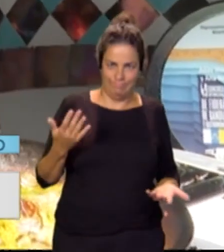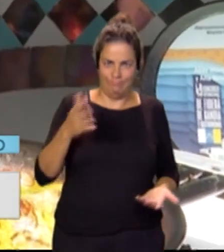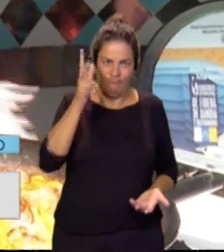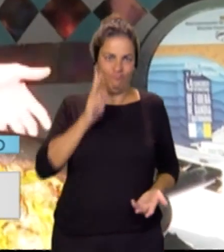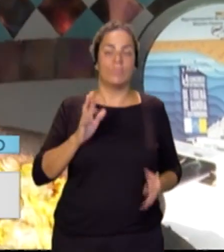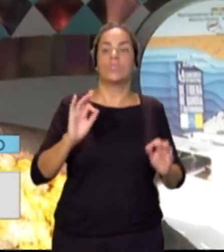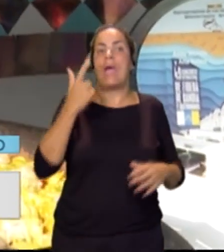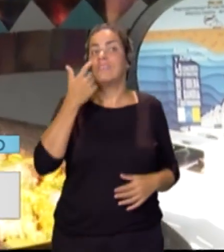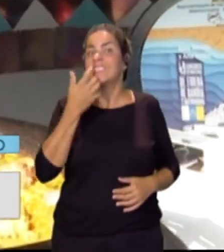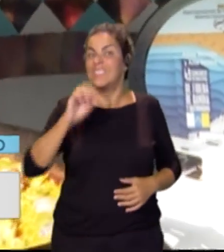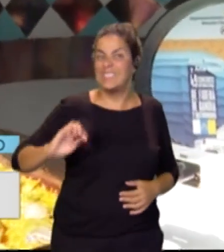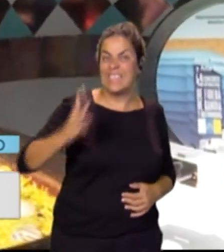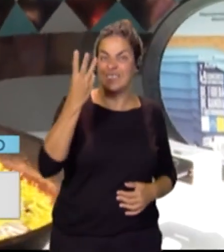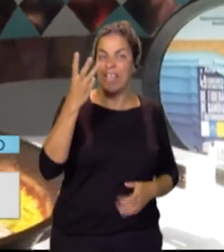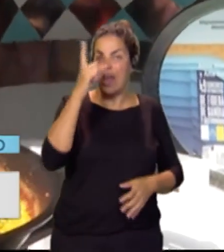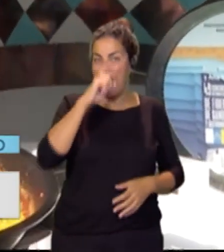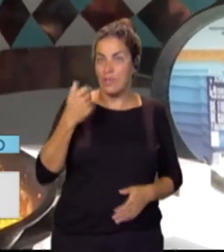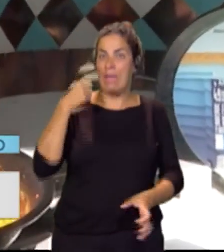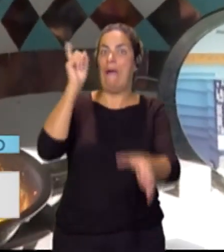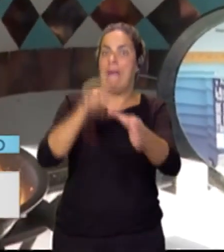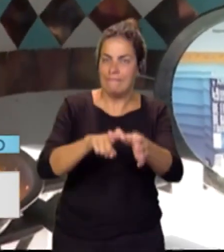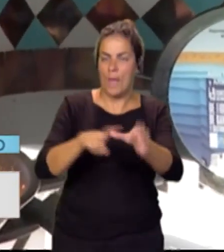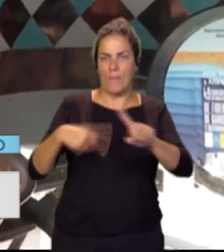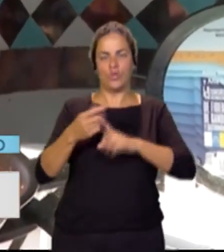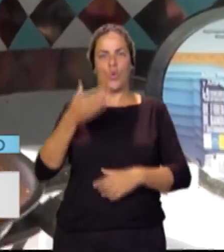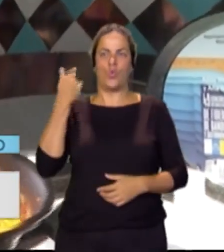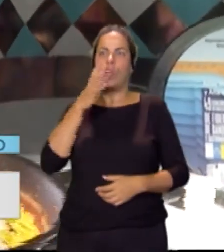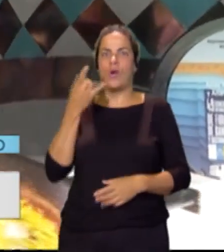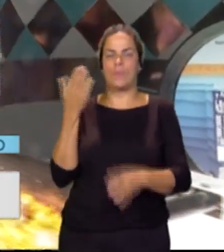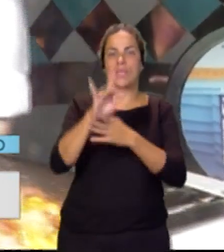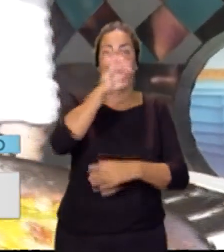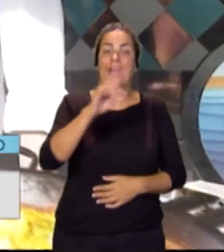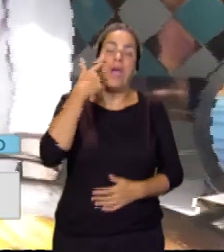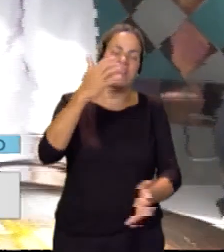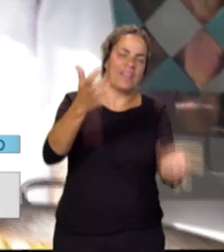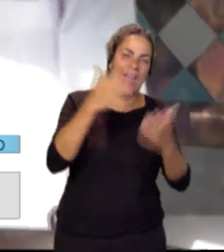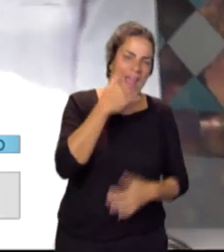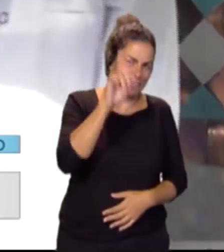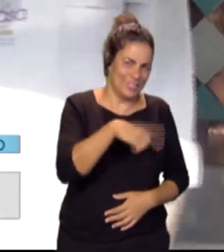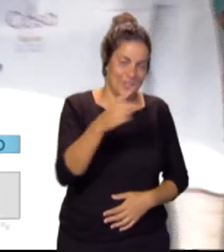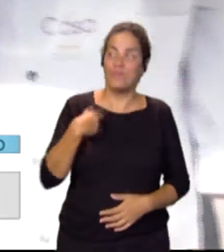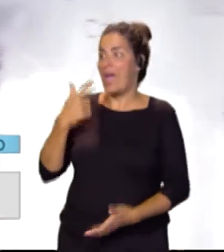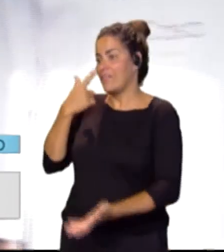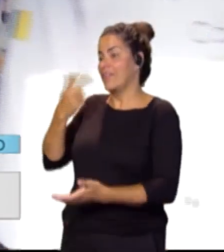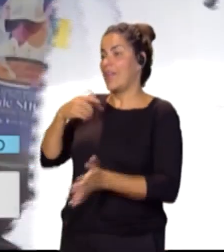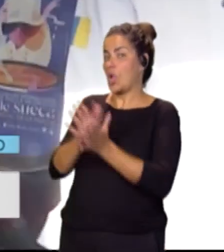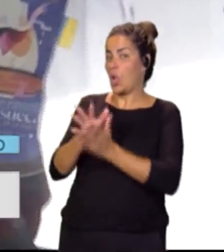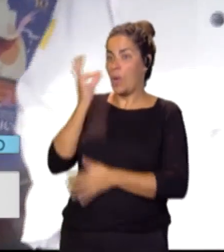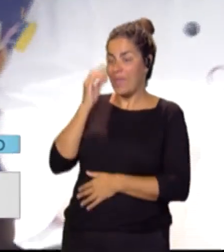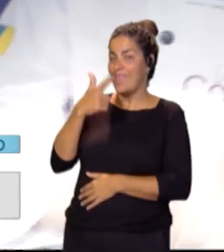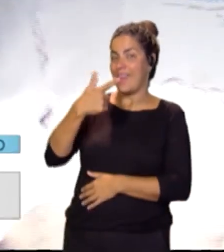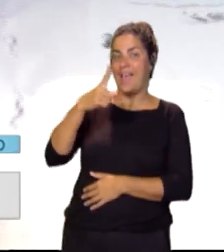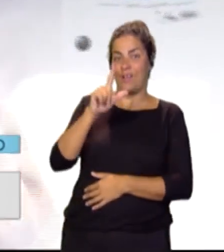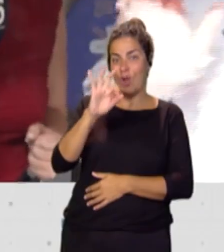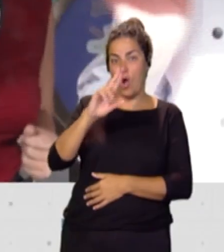este tercer año que vamos, y con orgullo representa a la Canaria. Pues vamos a ver, Patricia, nosotras la compañera Gloria y yo, nos quedamos aquí esperando para probar